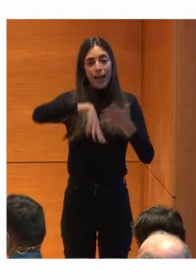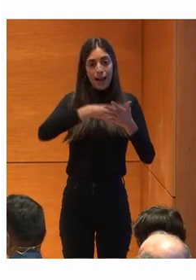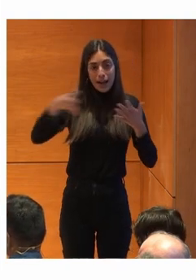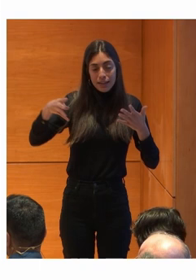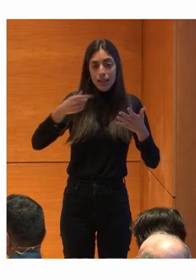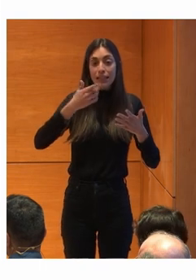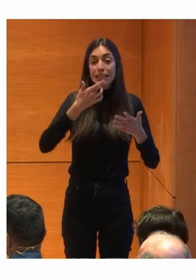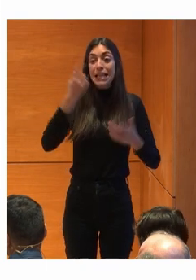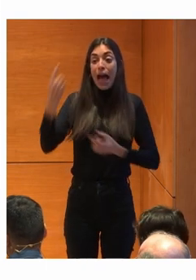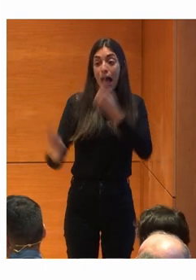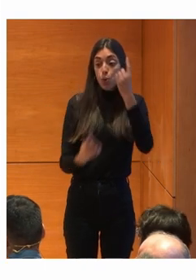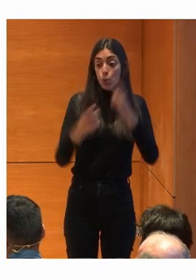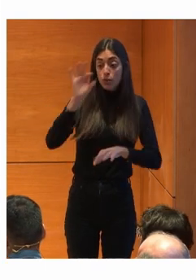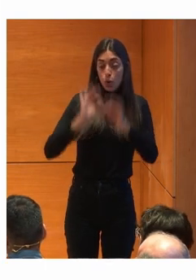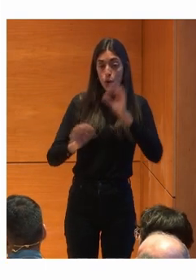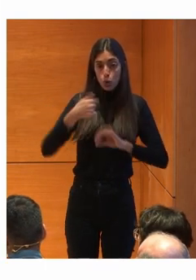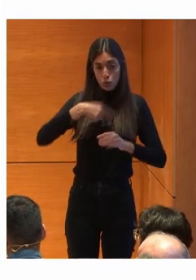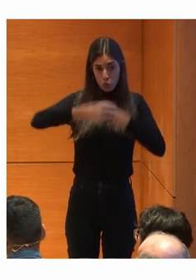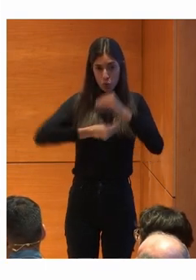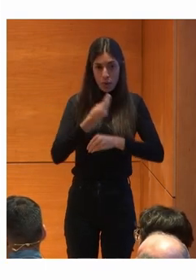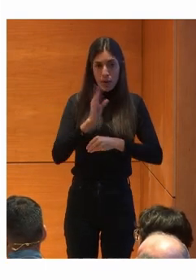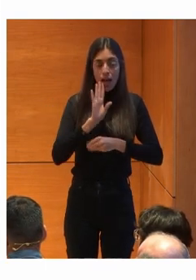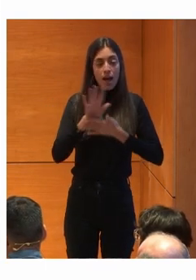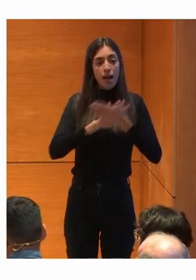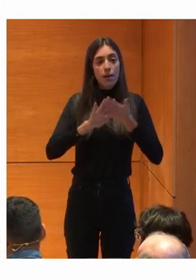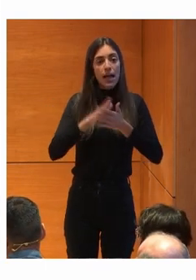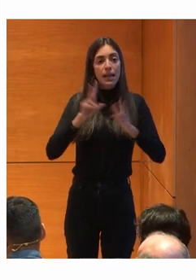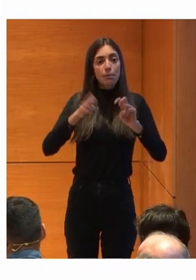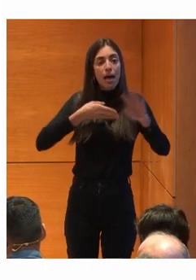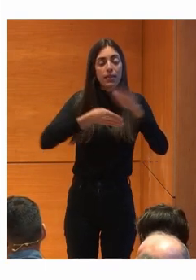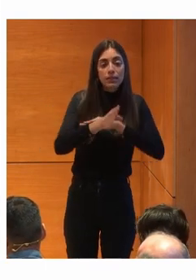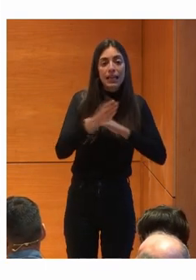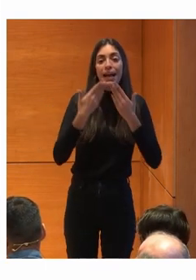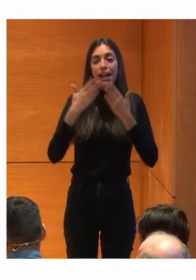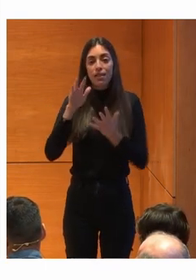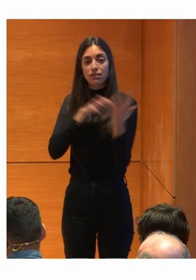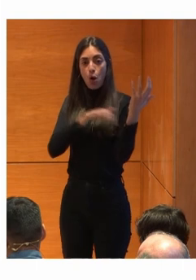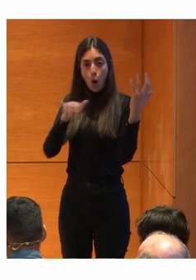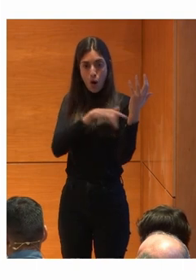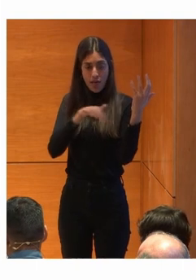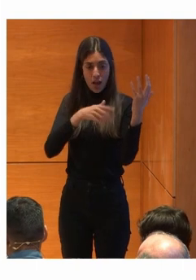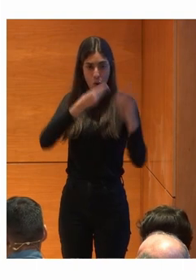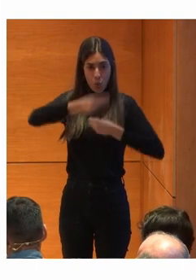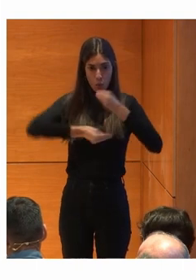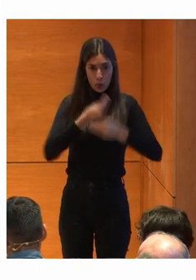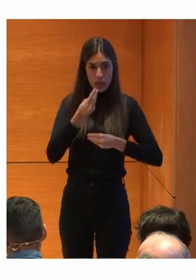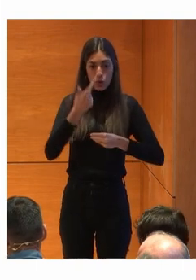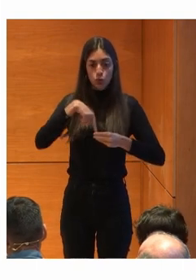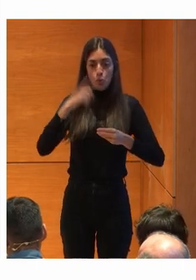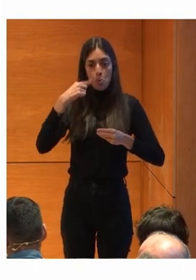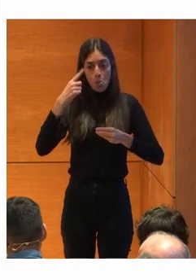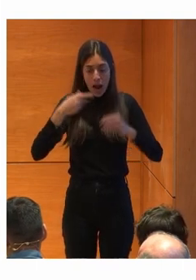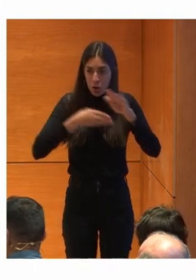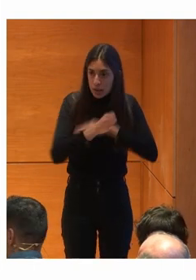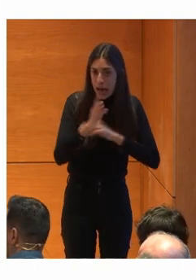hemos utilizado Os he hablado hasta ahora De la accesibilidad En cuanto al manejo Del ordenador Con el que podemos entrar En bancos